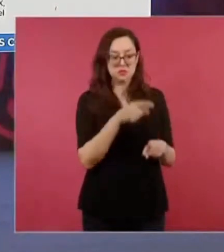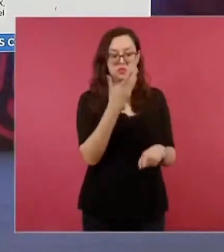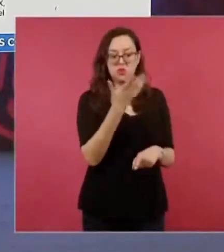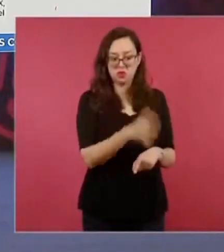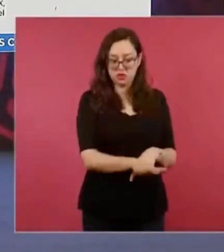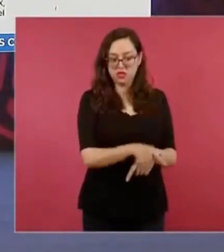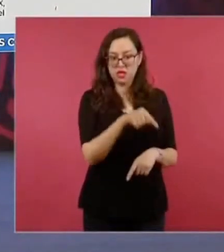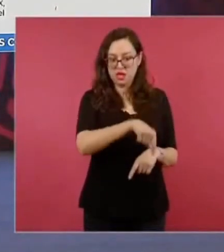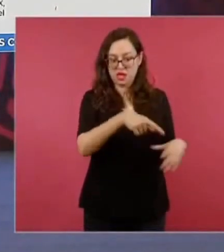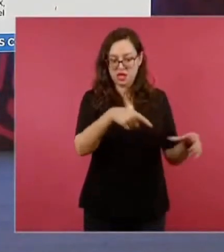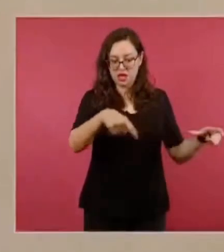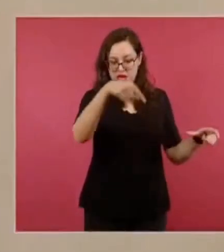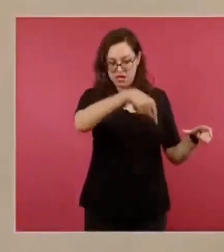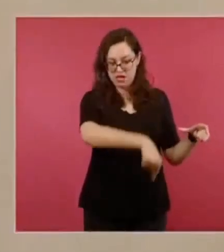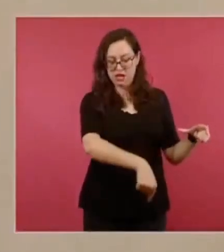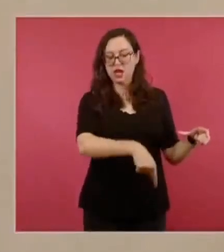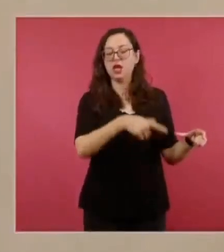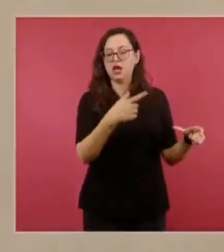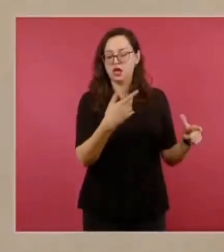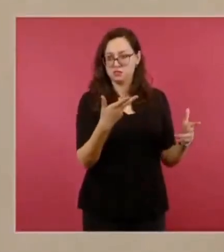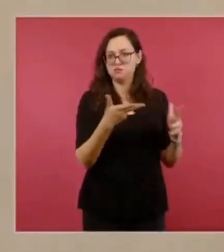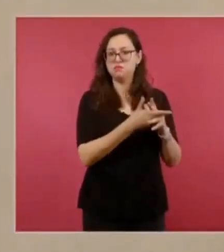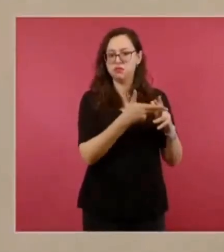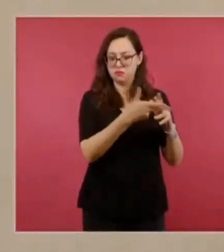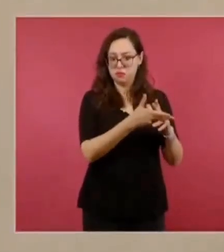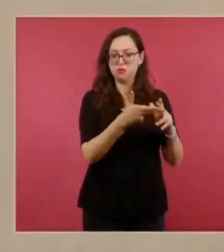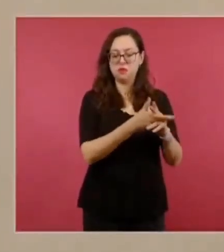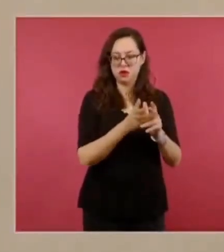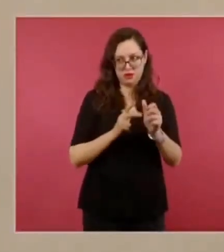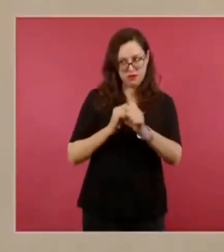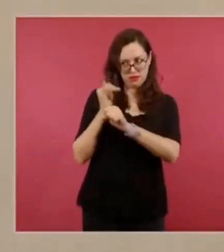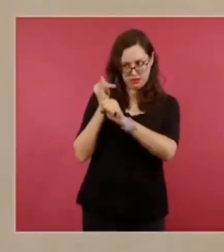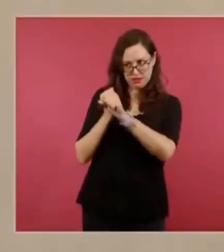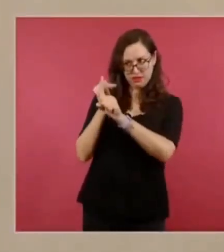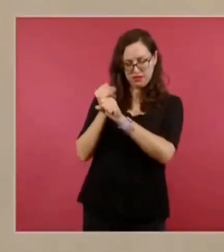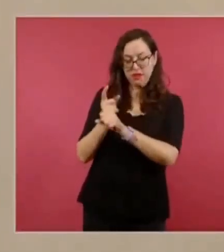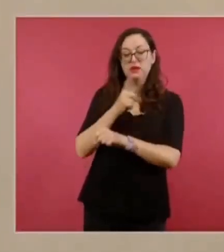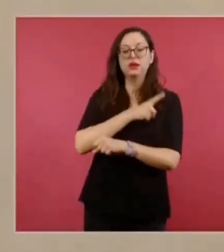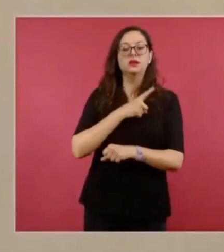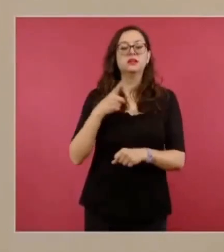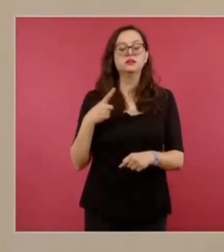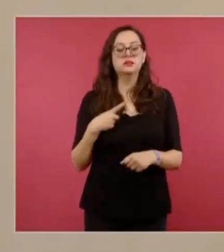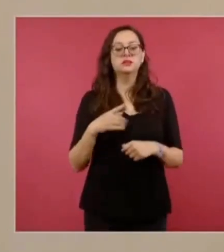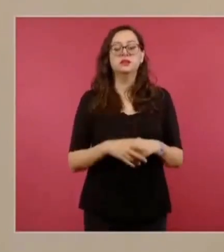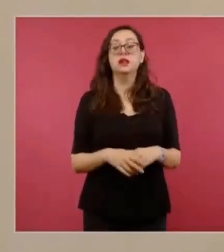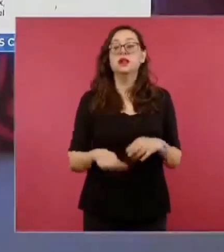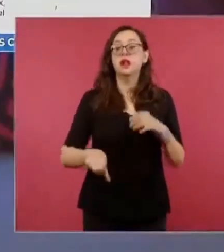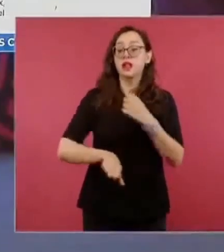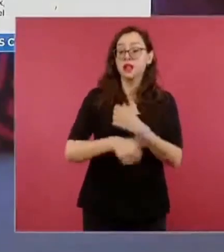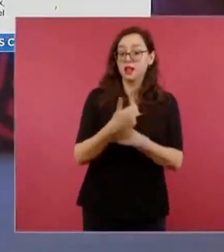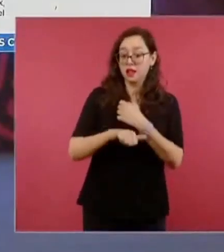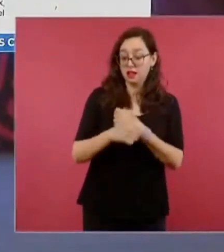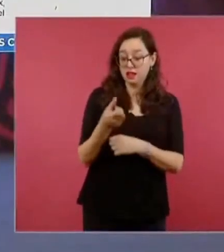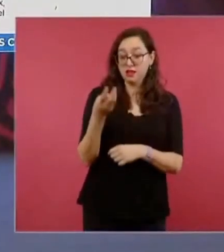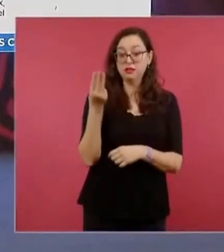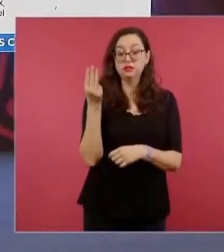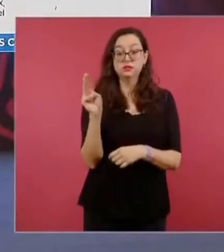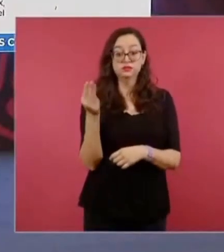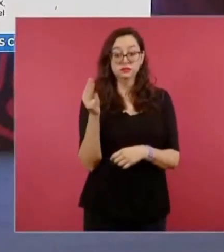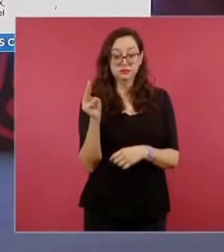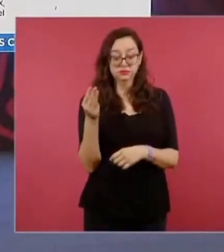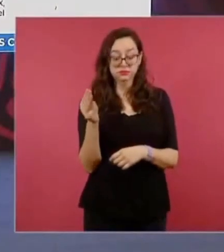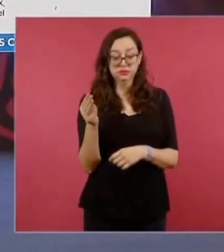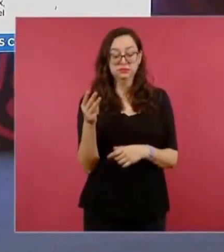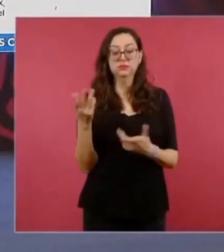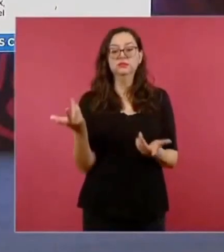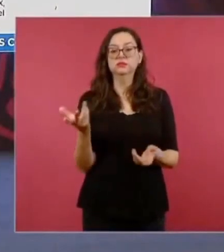vida en el pozo. Y finalmente, el 11 de mayo, la Fiscalía del Estado de México, con apoyo de la Secretaría